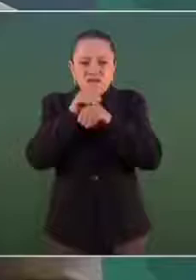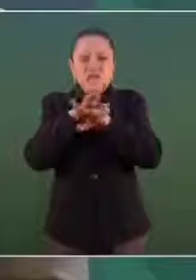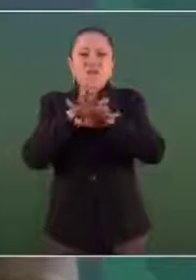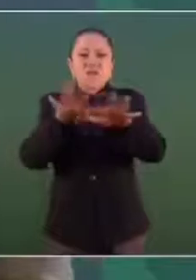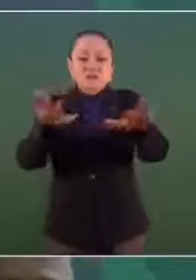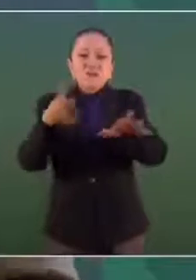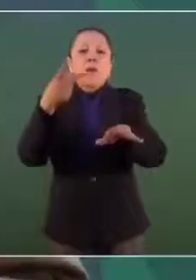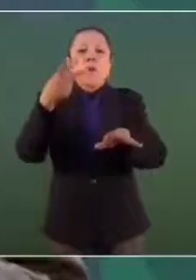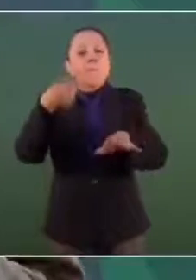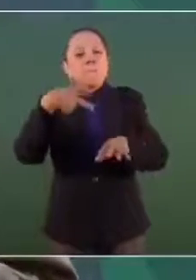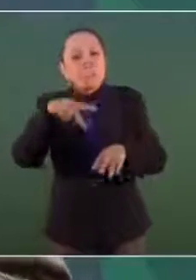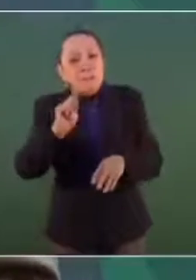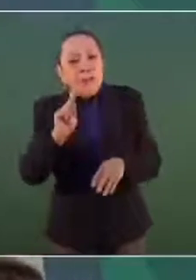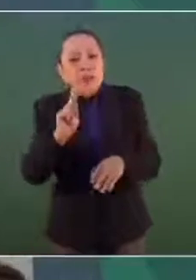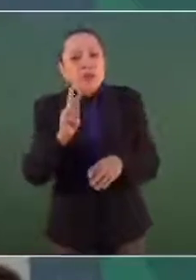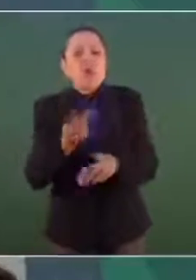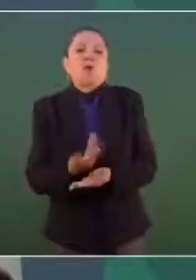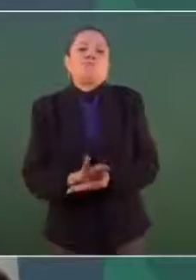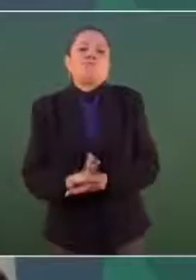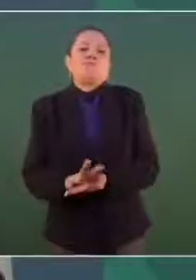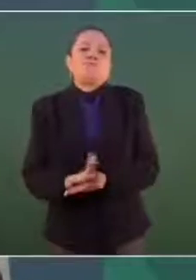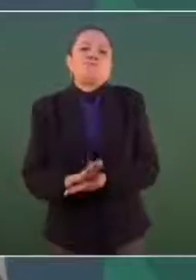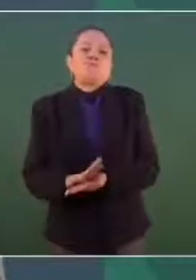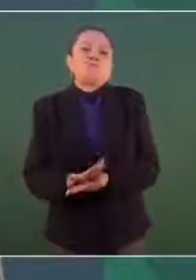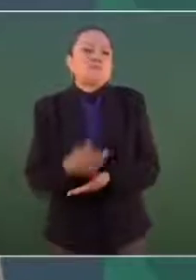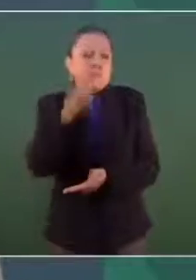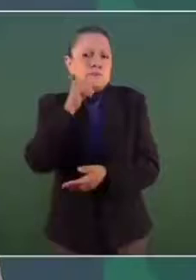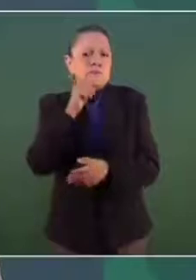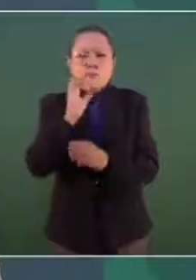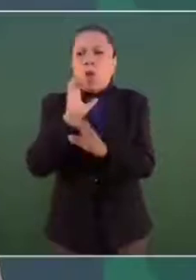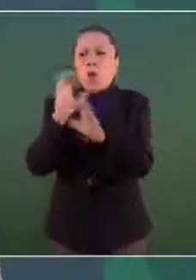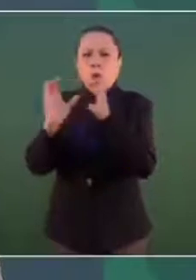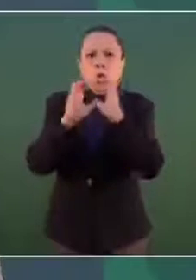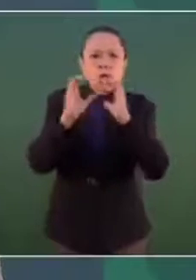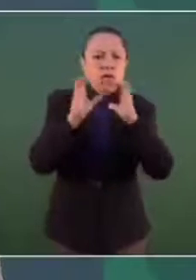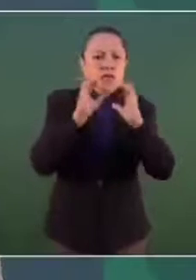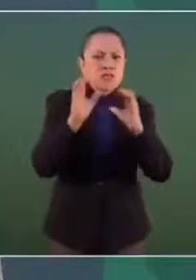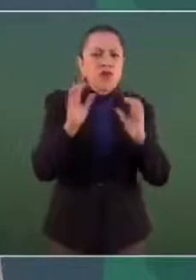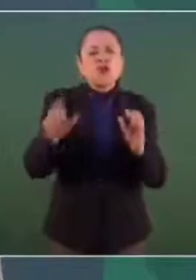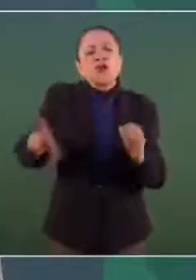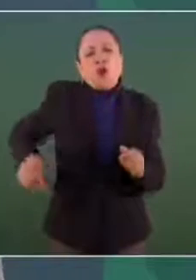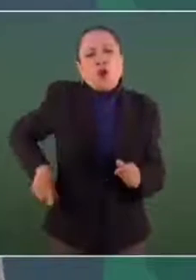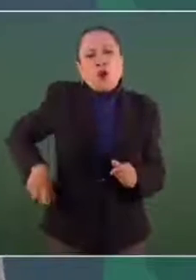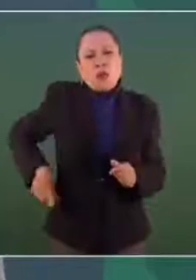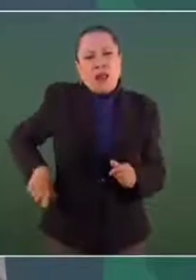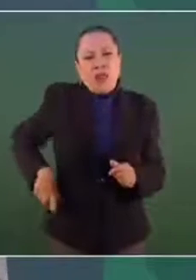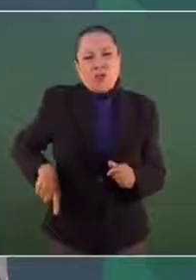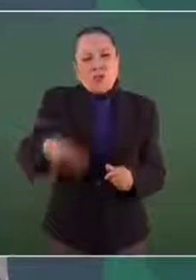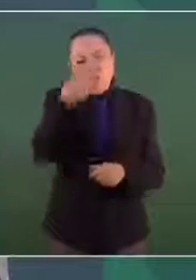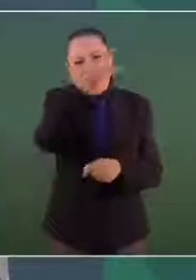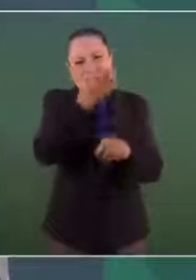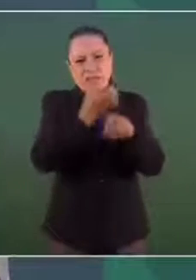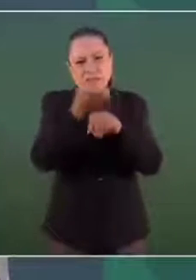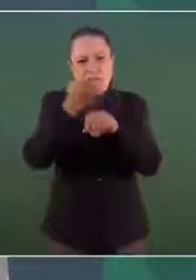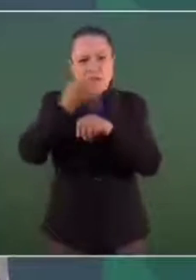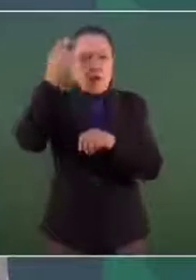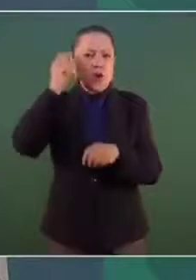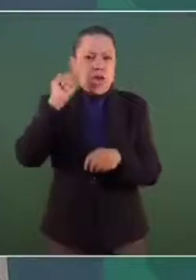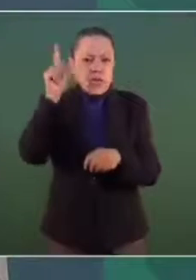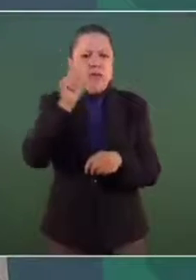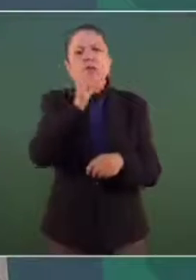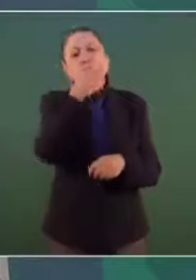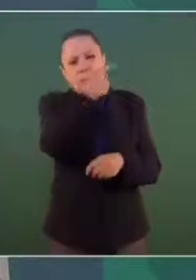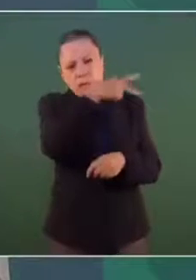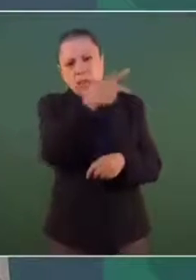Estamos en comunicación con el gobernador del estado, ellos están haciendo también